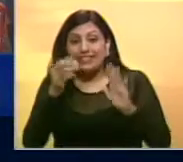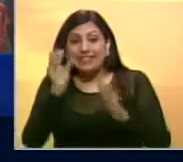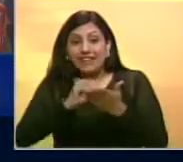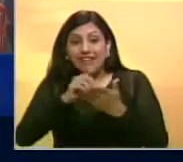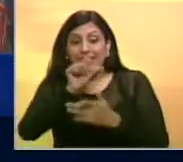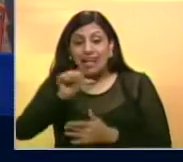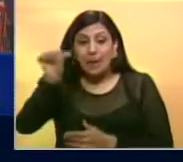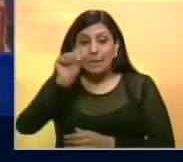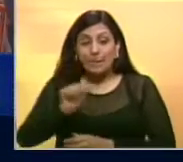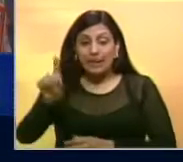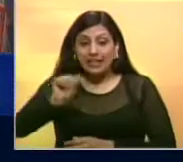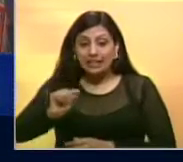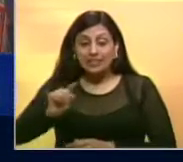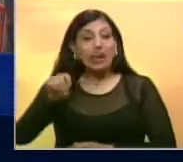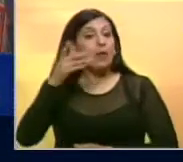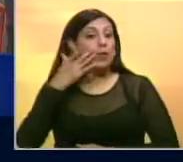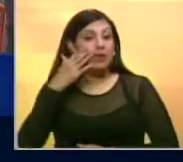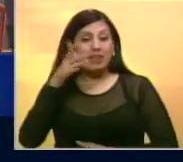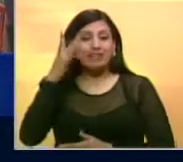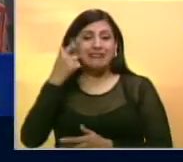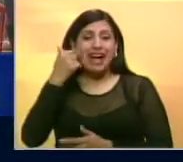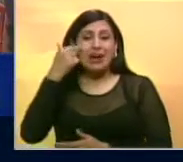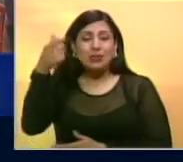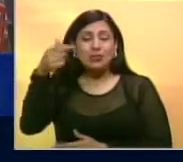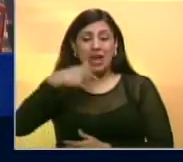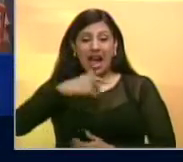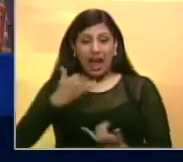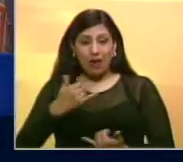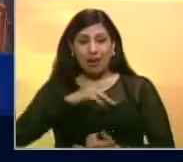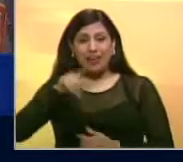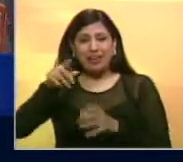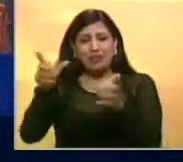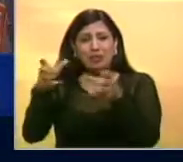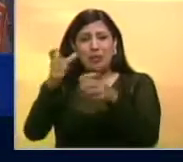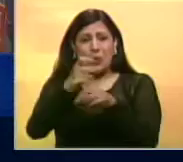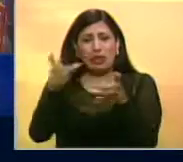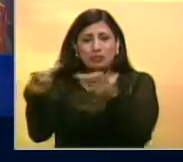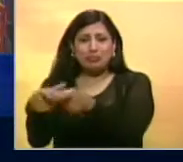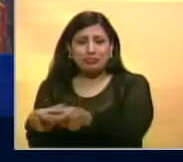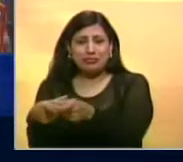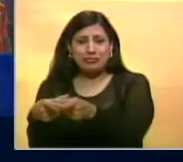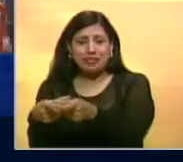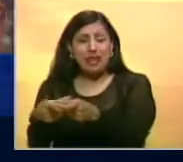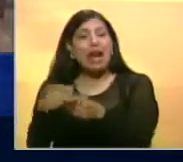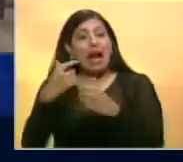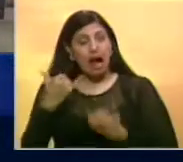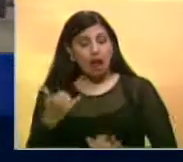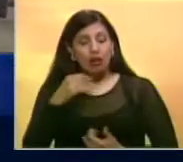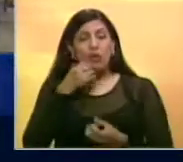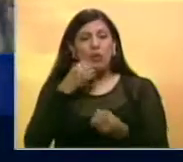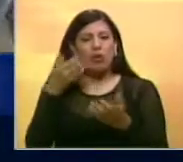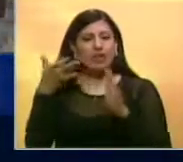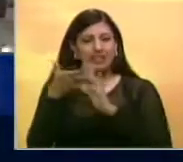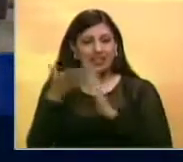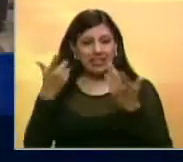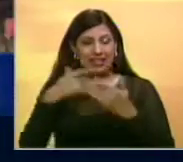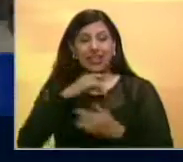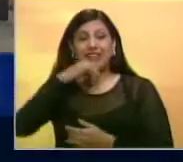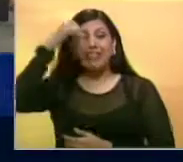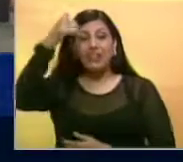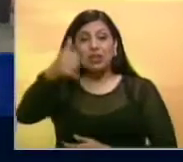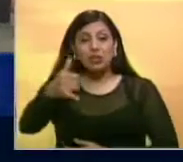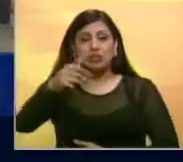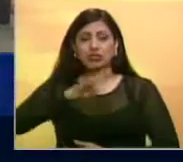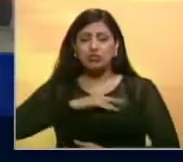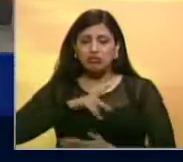al mes, que se acostumbre que ahora son minoría. Estas declaraciones las ofreció en rueda de prensa, en la que denunció